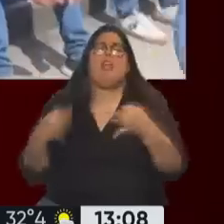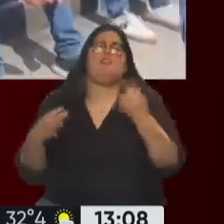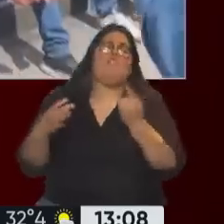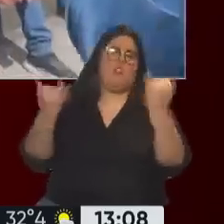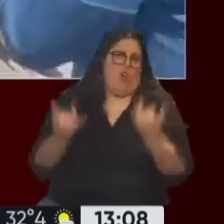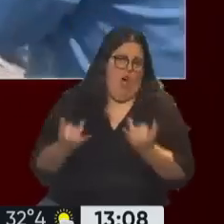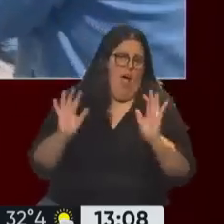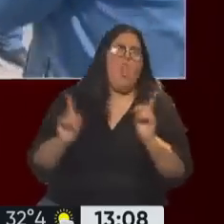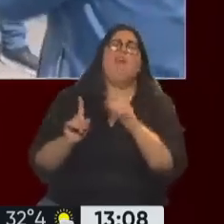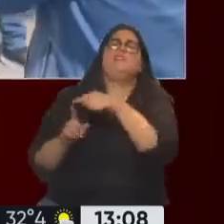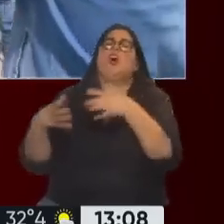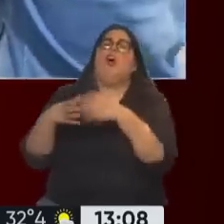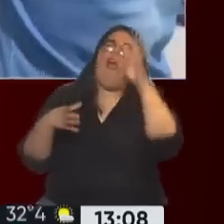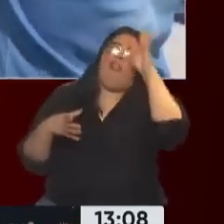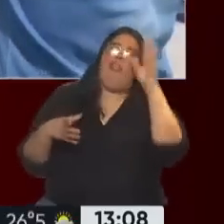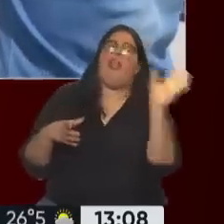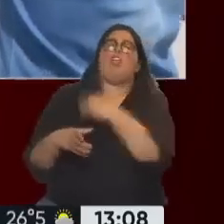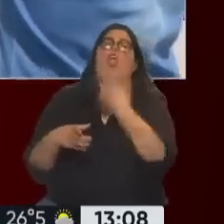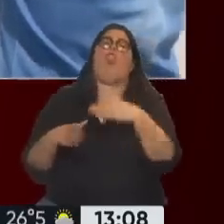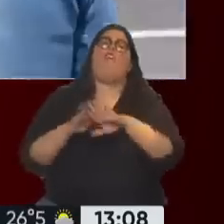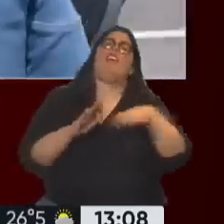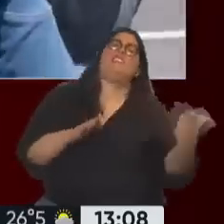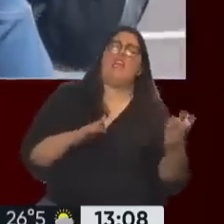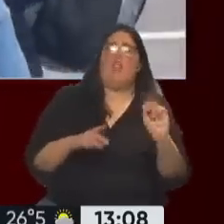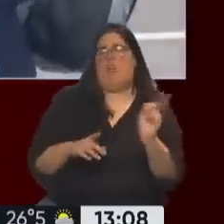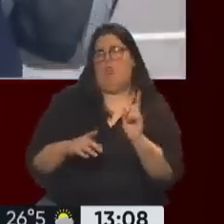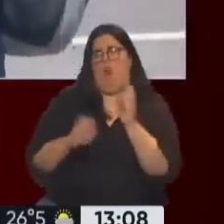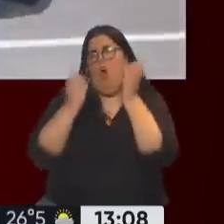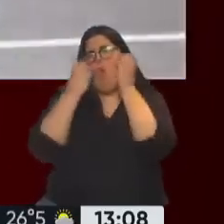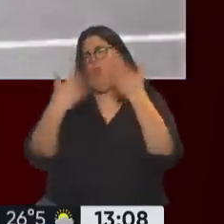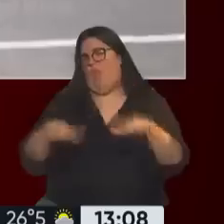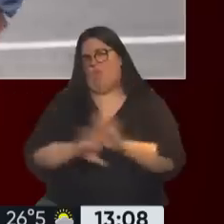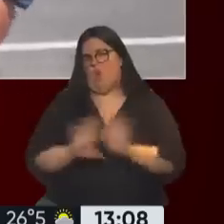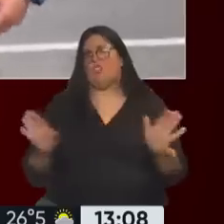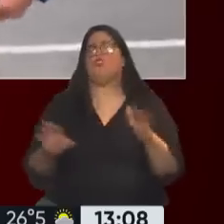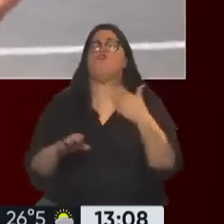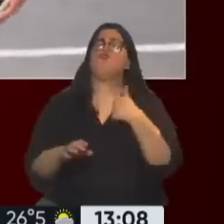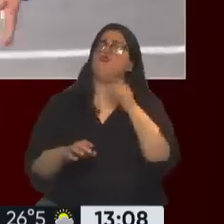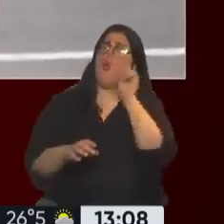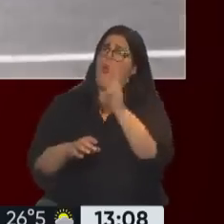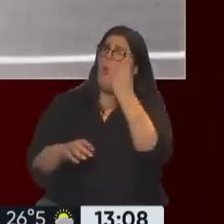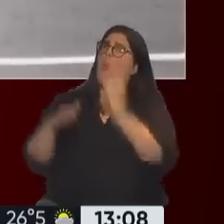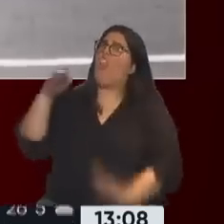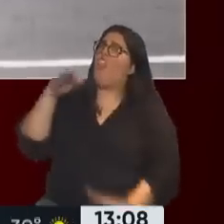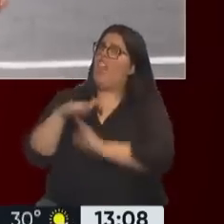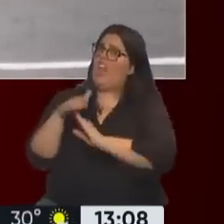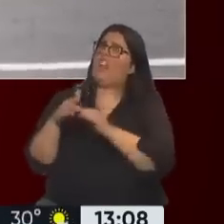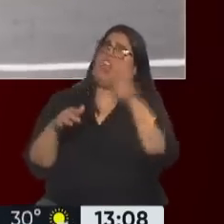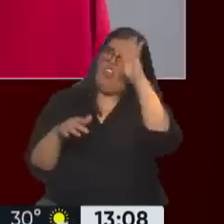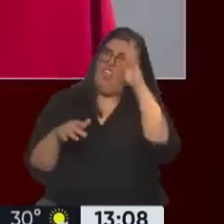por ser indígena no es que todo tiene que ser de izquierda, ni mucho menos. Olvidémonos de esas cosas. En todo caso, yo veo un dirigente indígena de la Unidad Giza